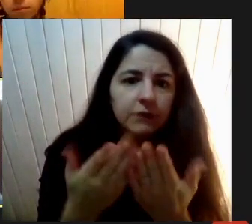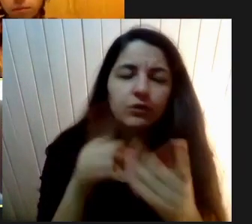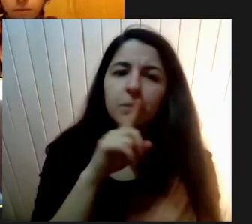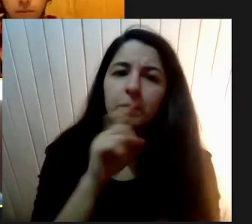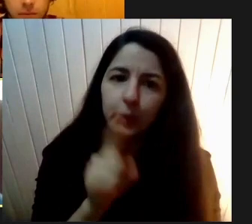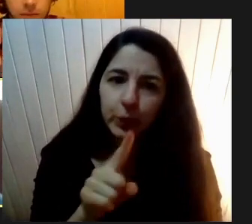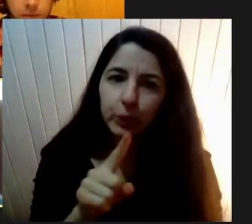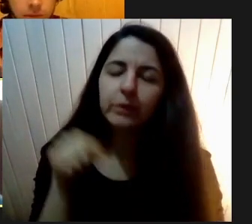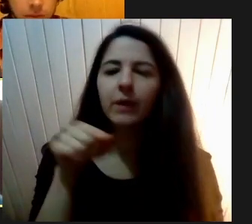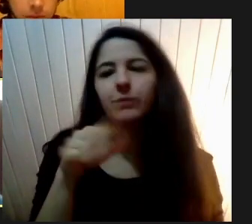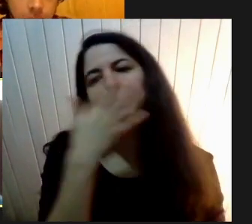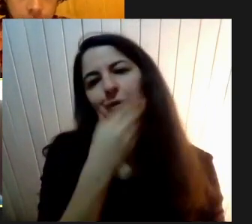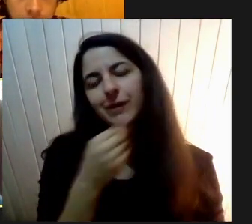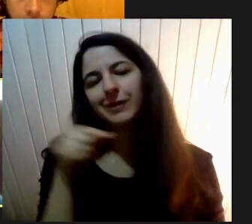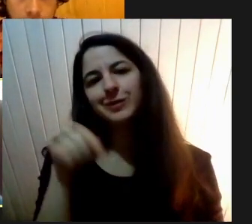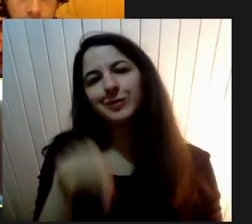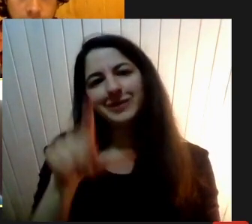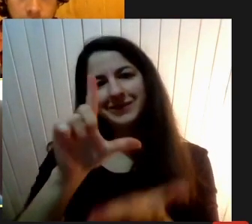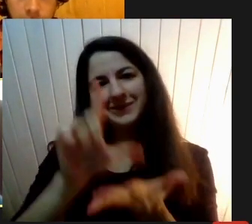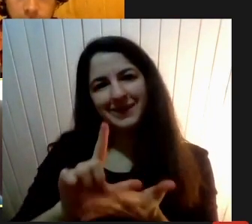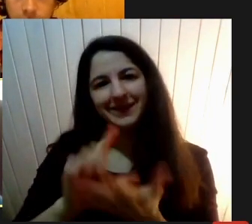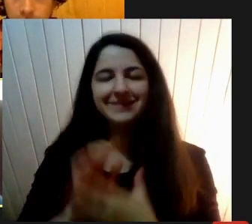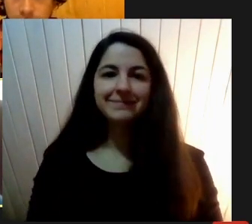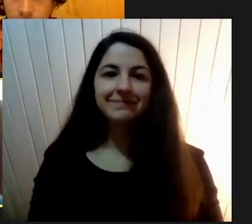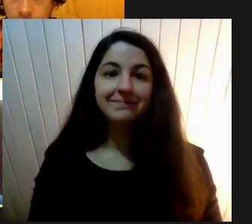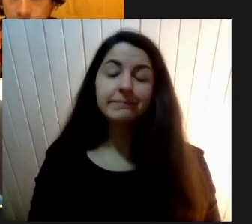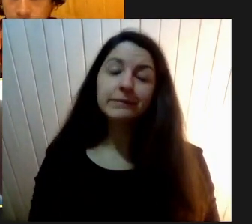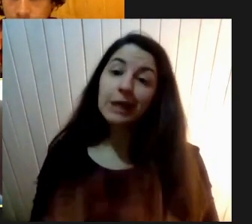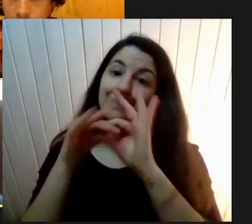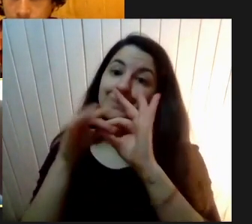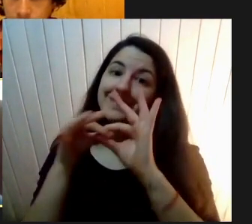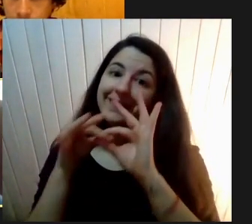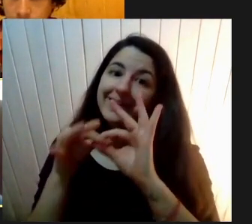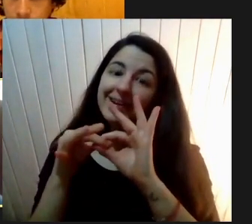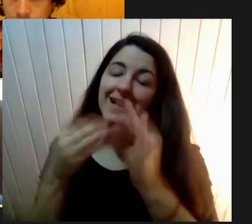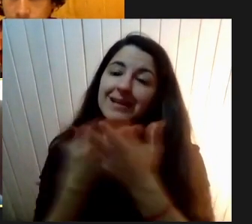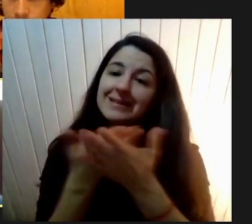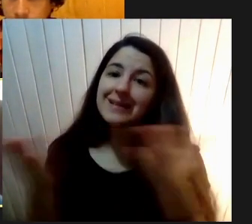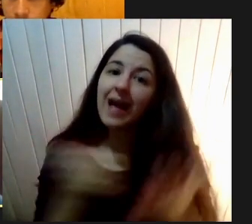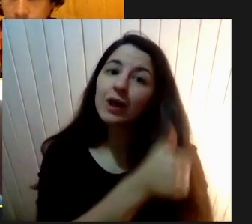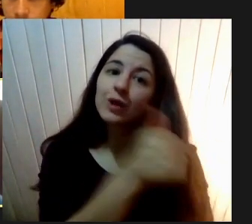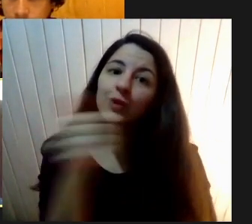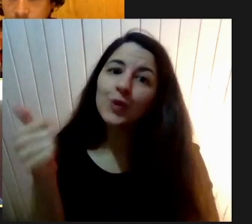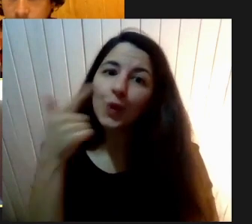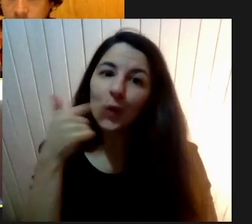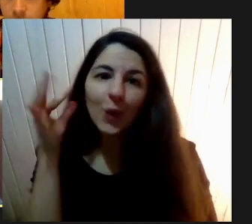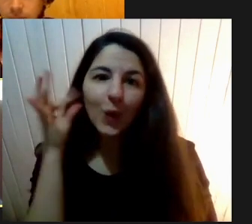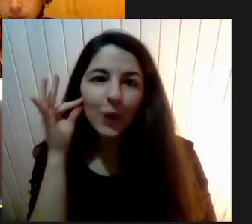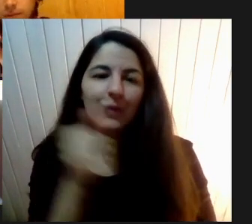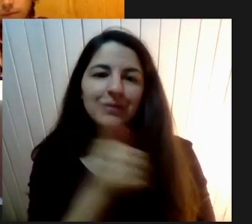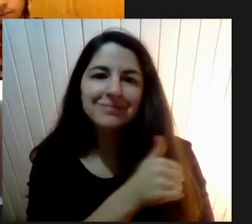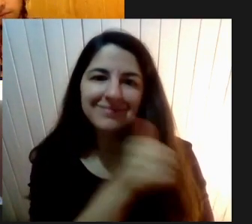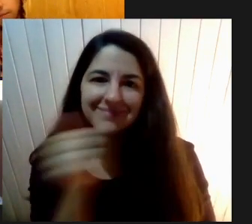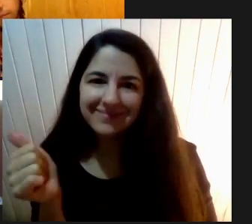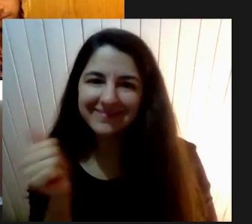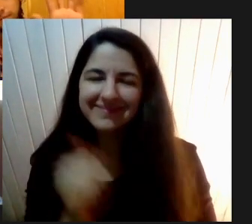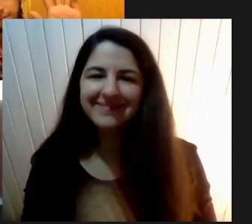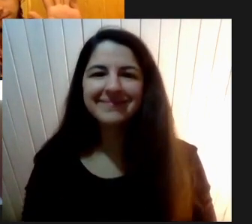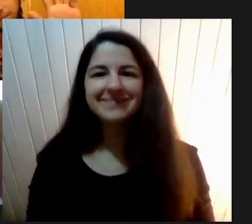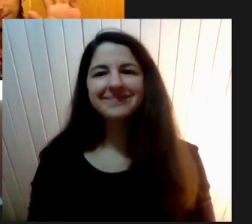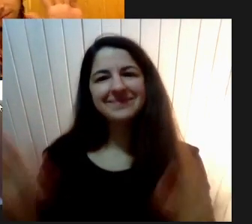este espacio Así que Muchas gracias A todos Todas Y todes Chao Gracias